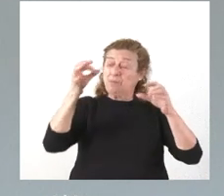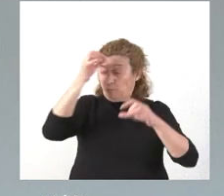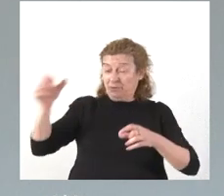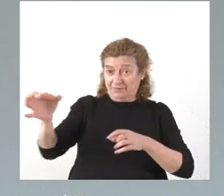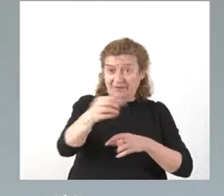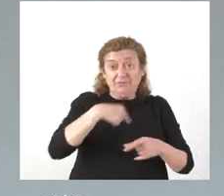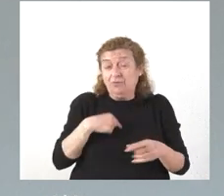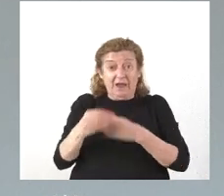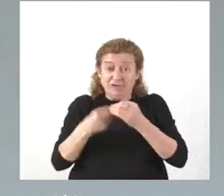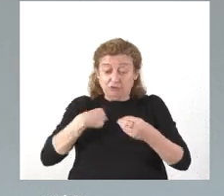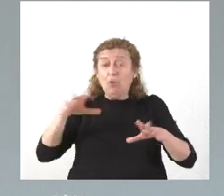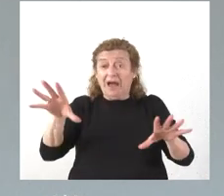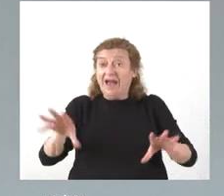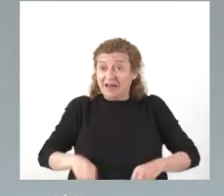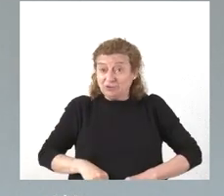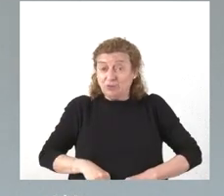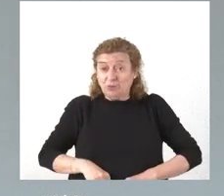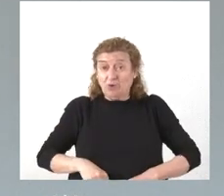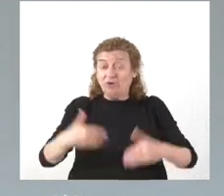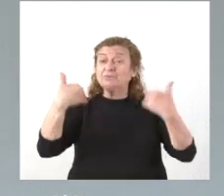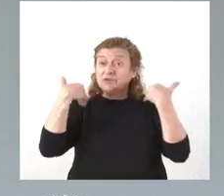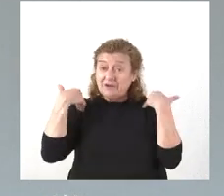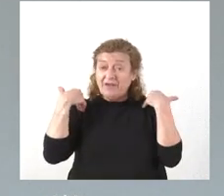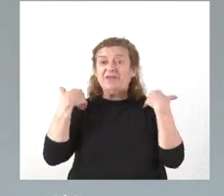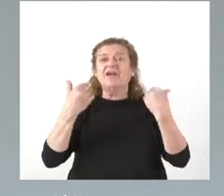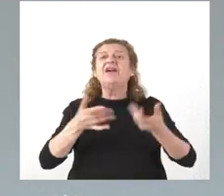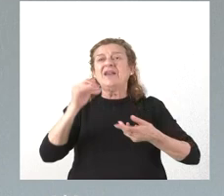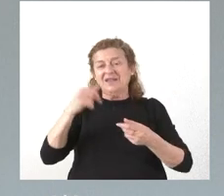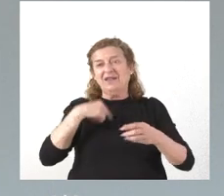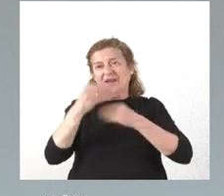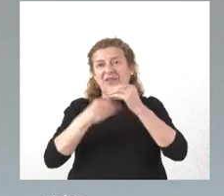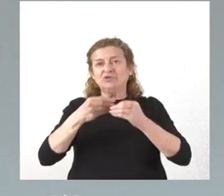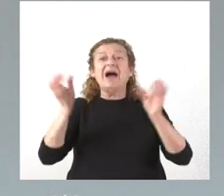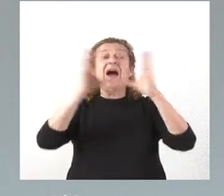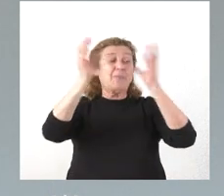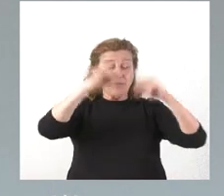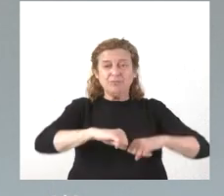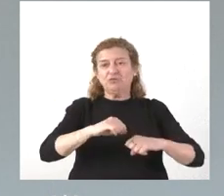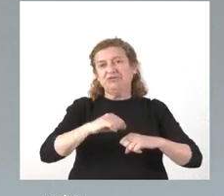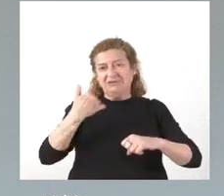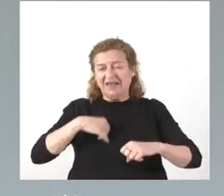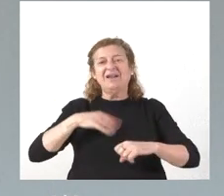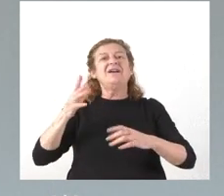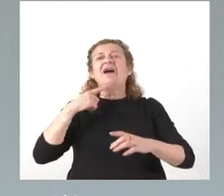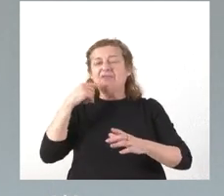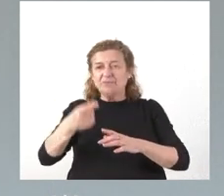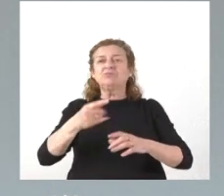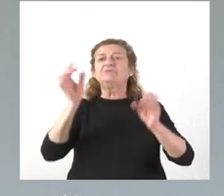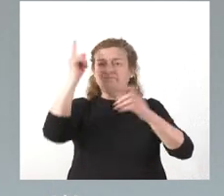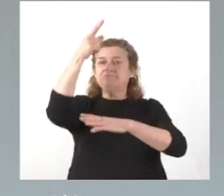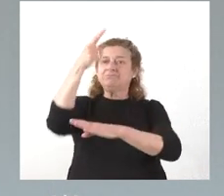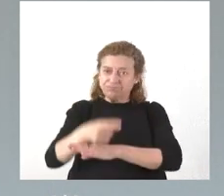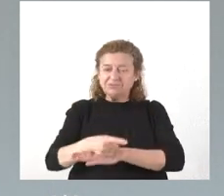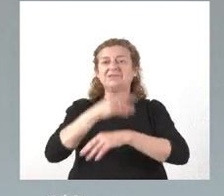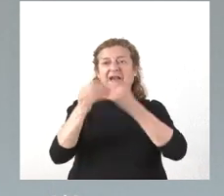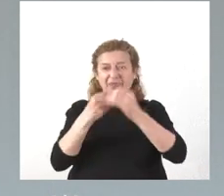Y es lo que hemos hecho, asumimos esa responsabilidad y, por tanto, aprobamos el acuerdo por el cual se decreta la